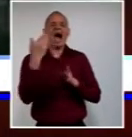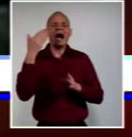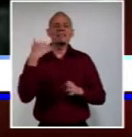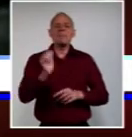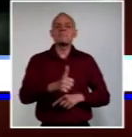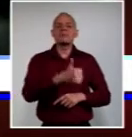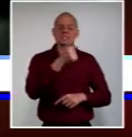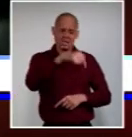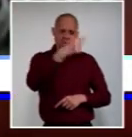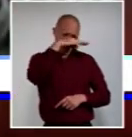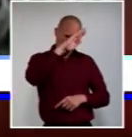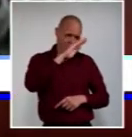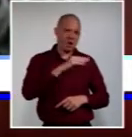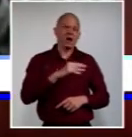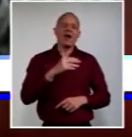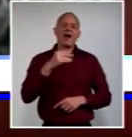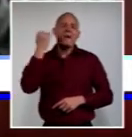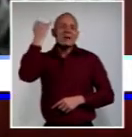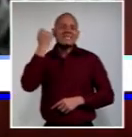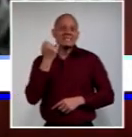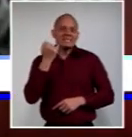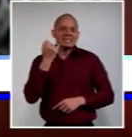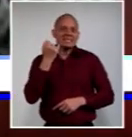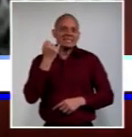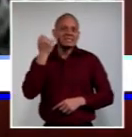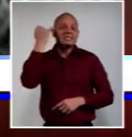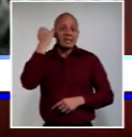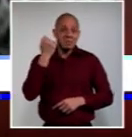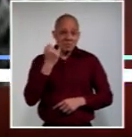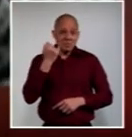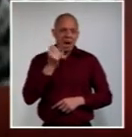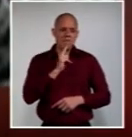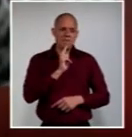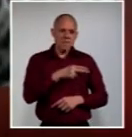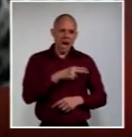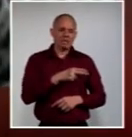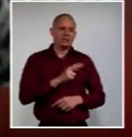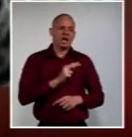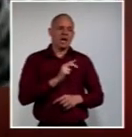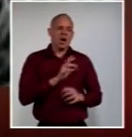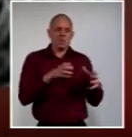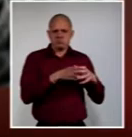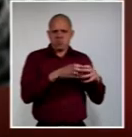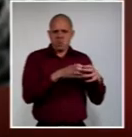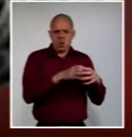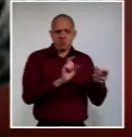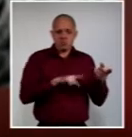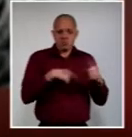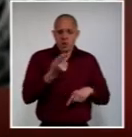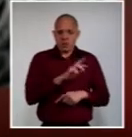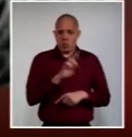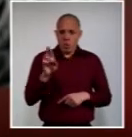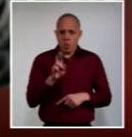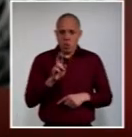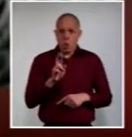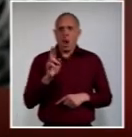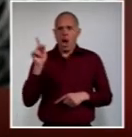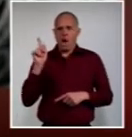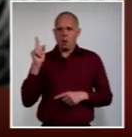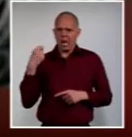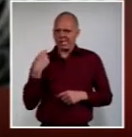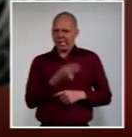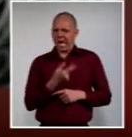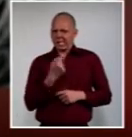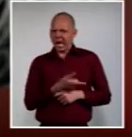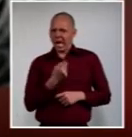Unidos, para dar cobertura a las actividades de la CIA. También pusieron a disposición de sus planes todo el aparato militar y de